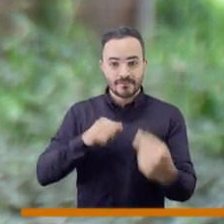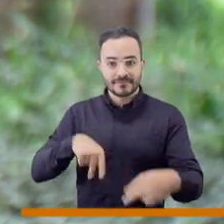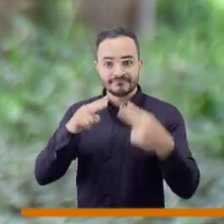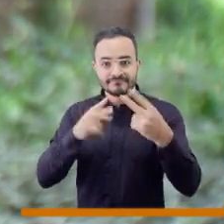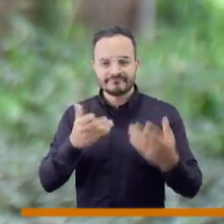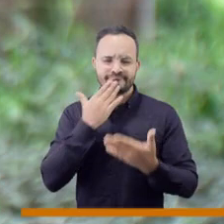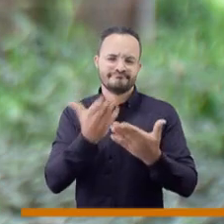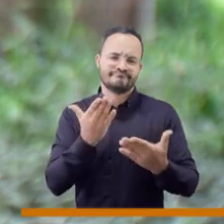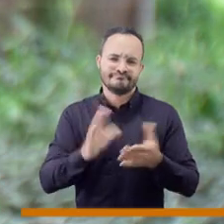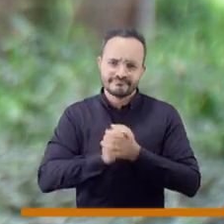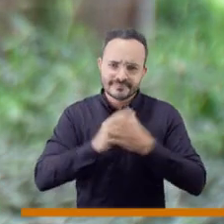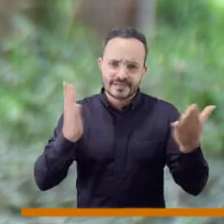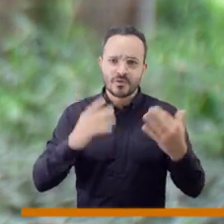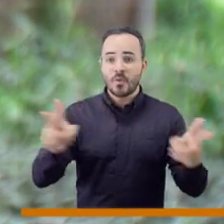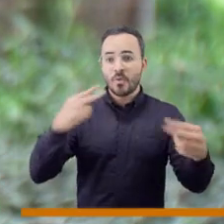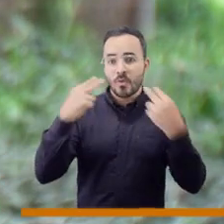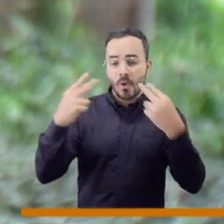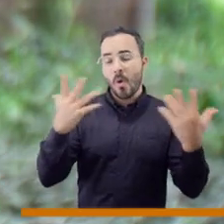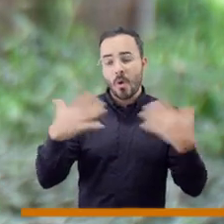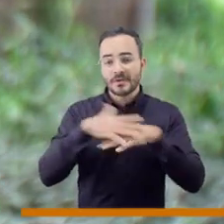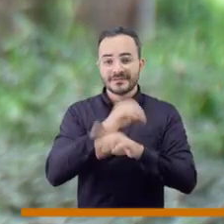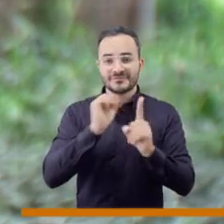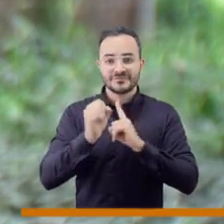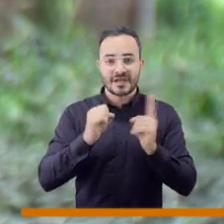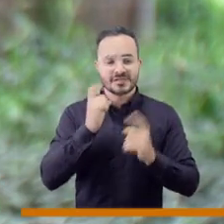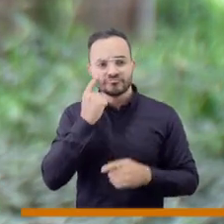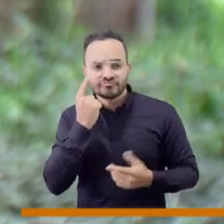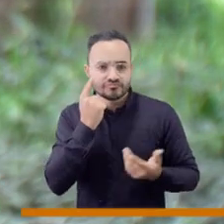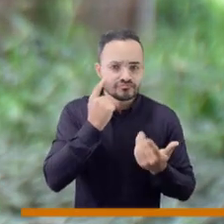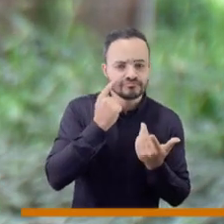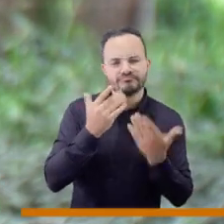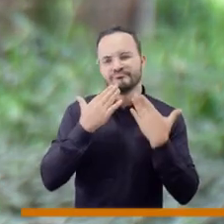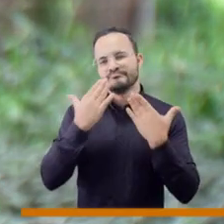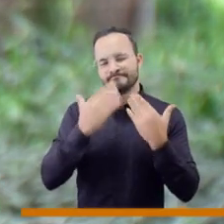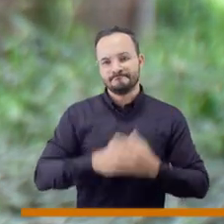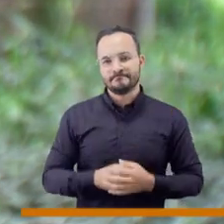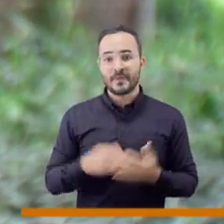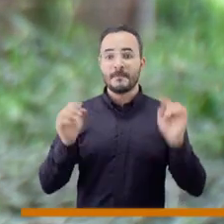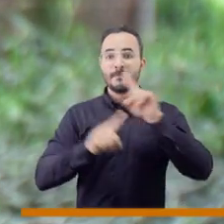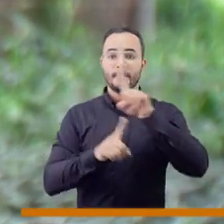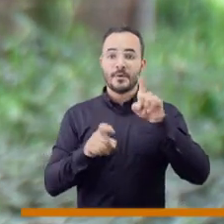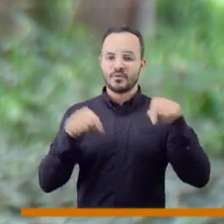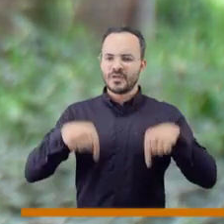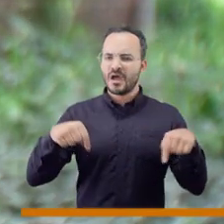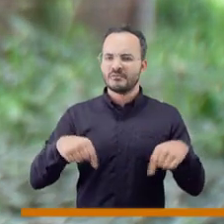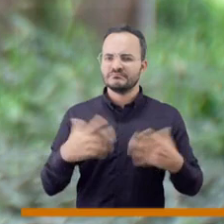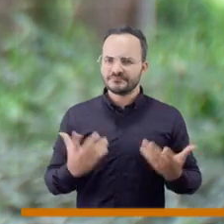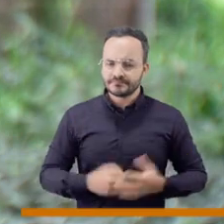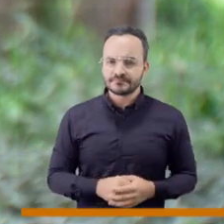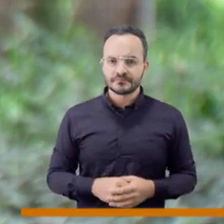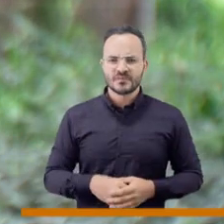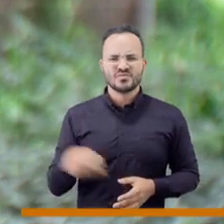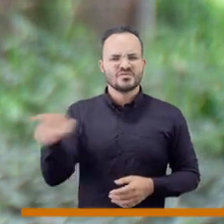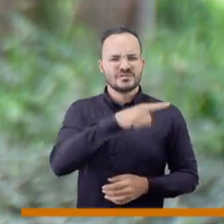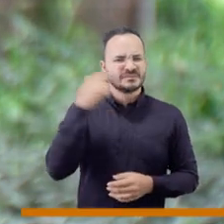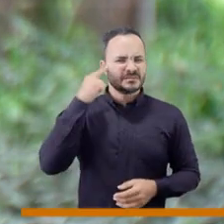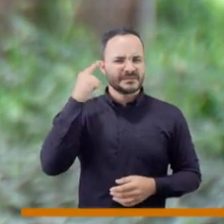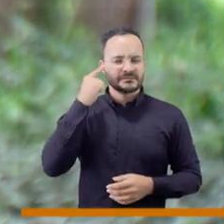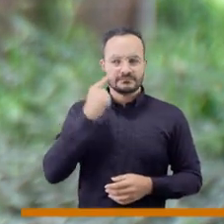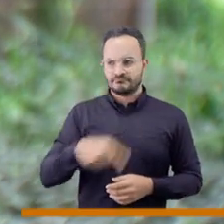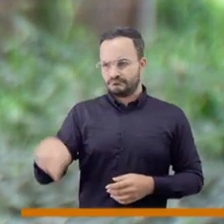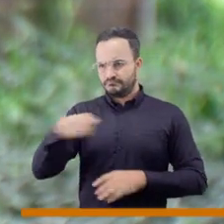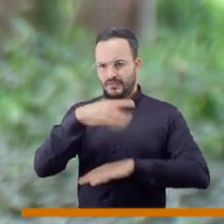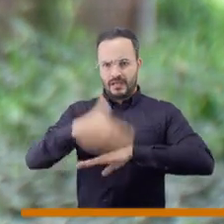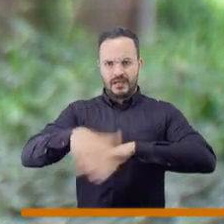por televisión y también a los que nos siguen en nuestras redes sociales. La pregunta del día de hoy es ¿cuál considera usted que es la